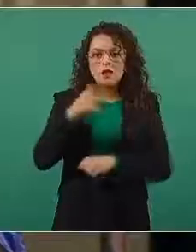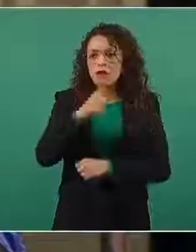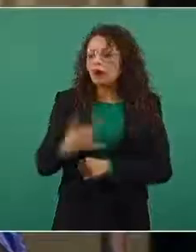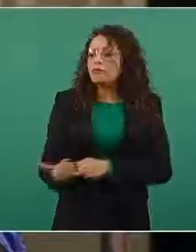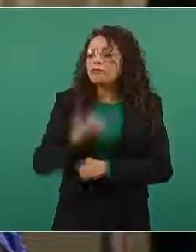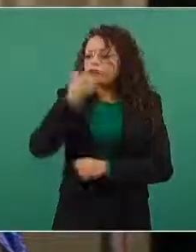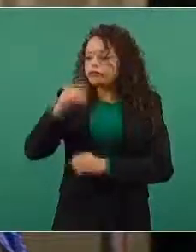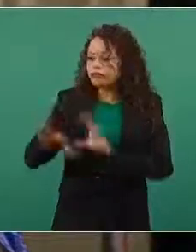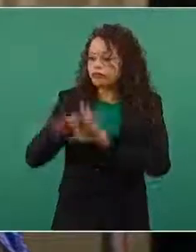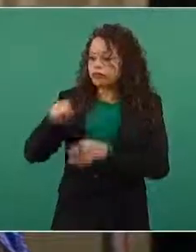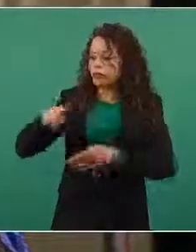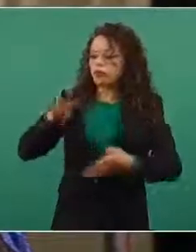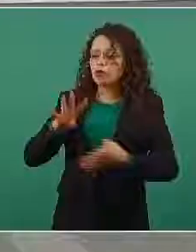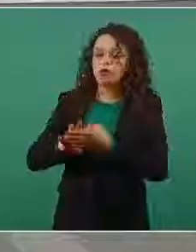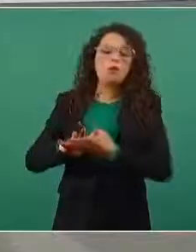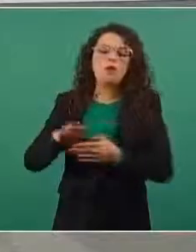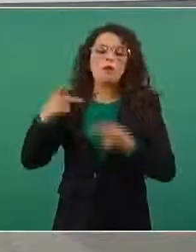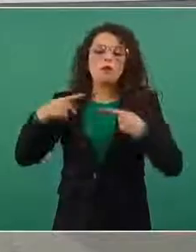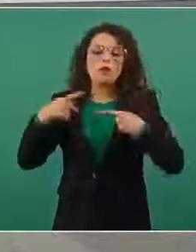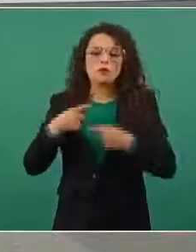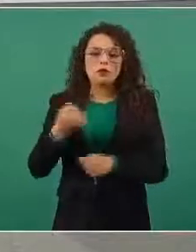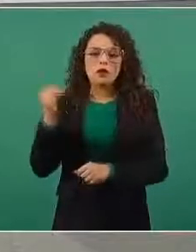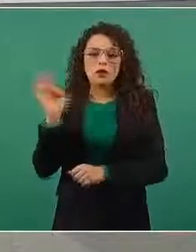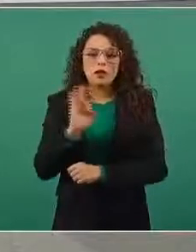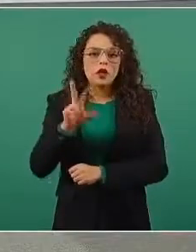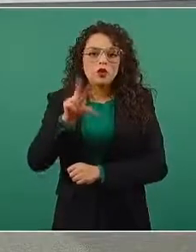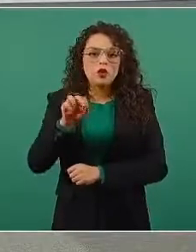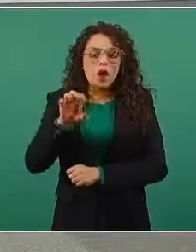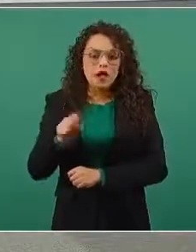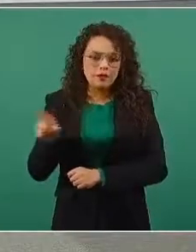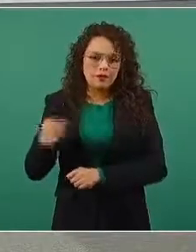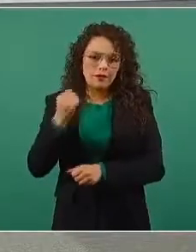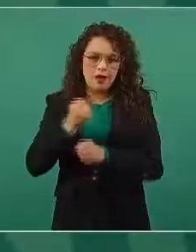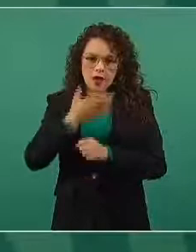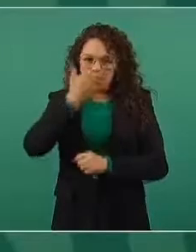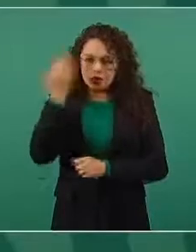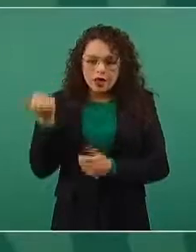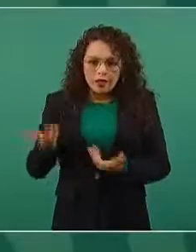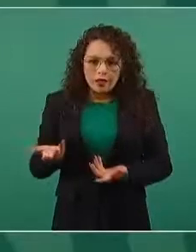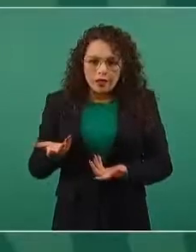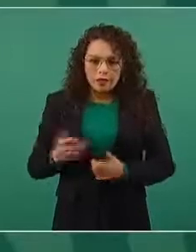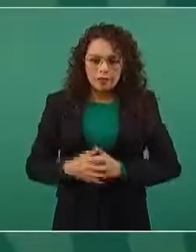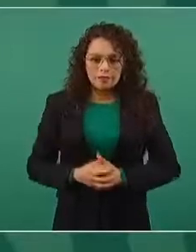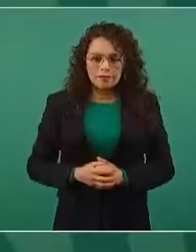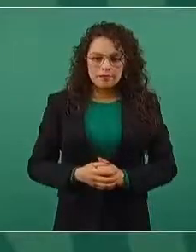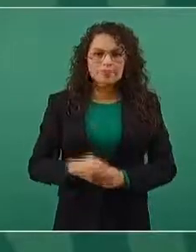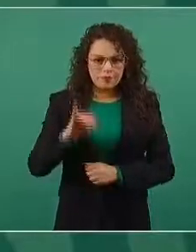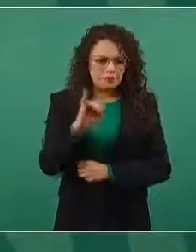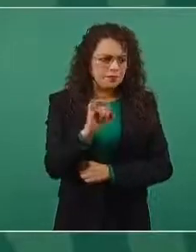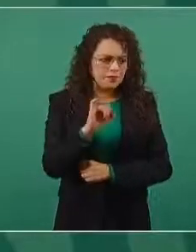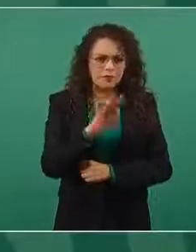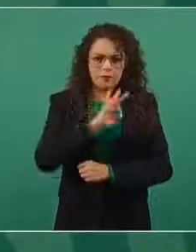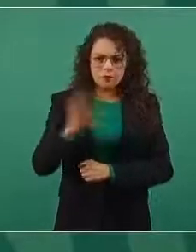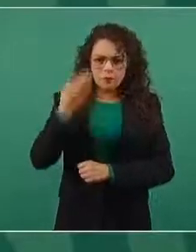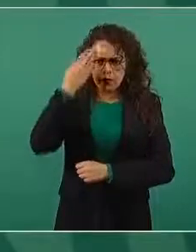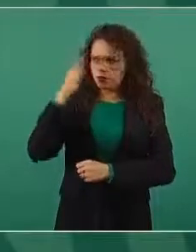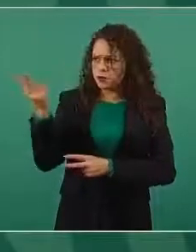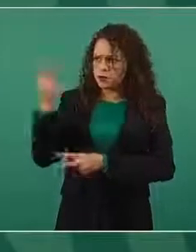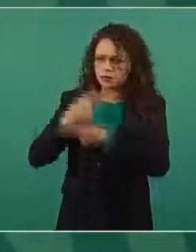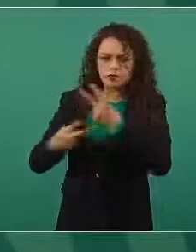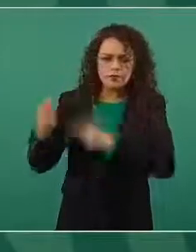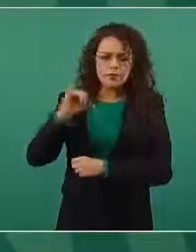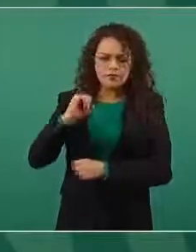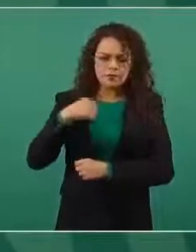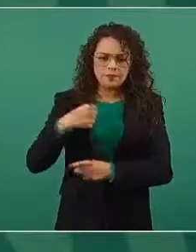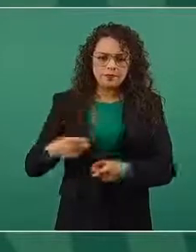un caso rápido? Sí, puede la señora asistir y nosotros